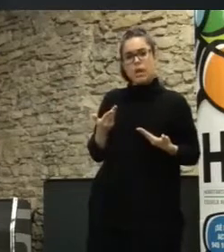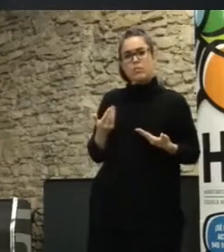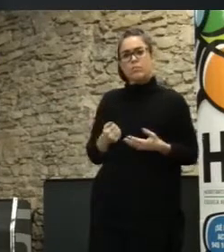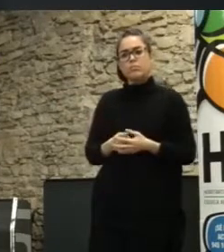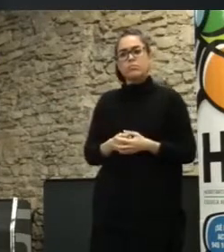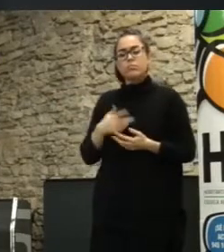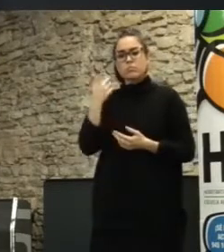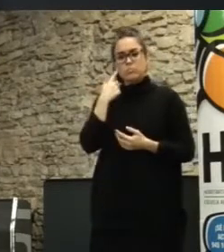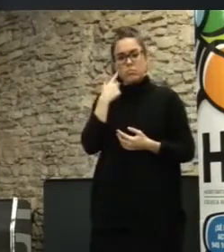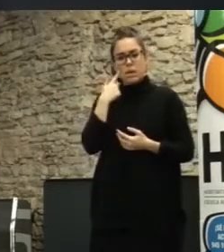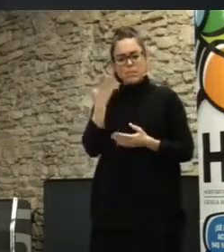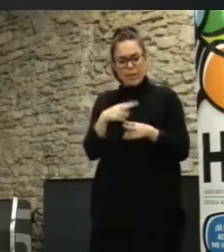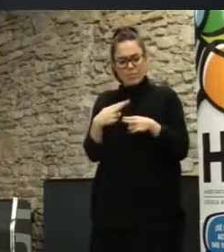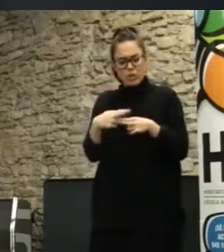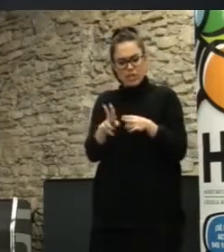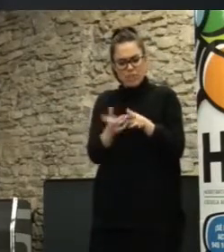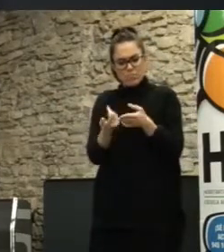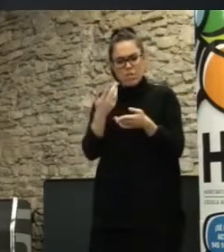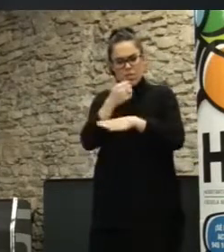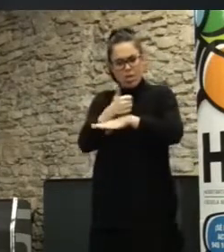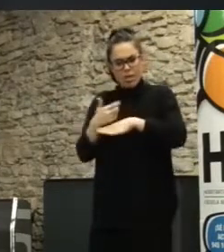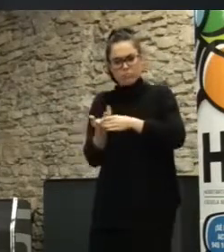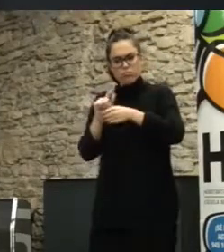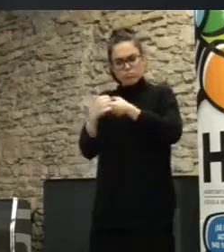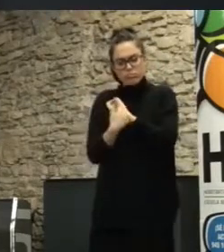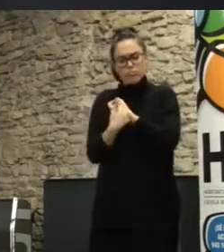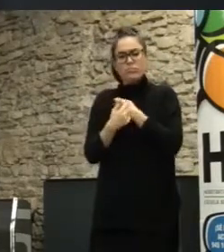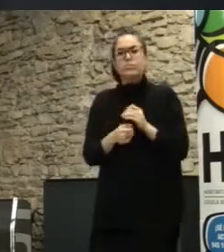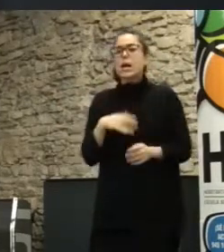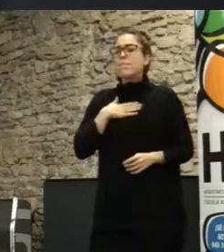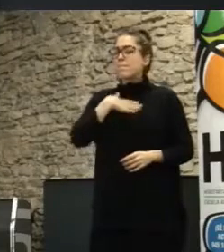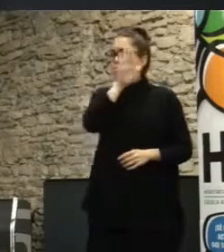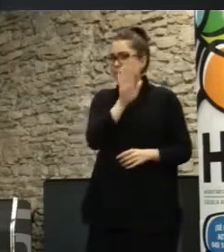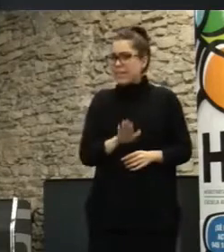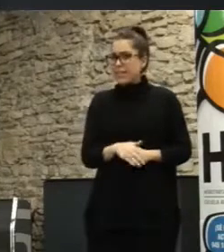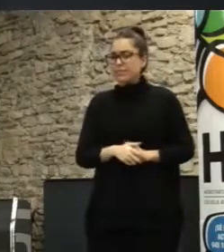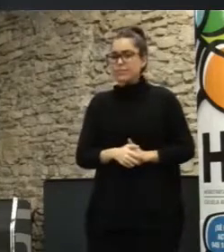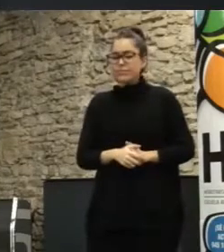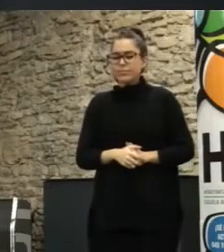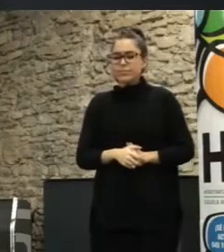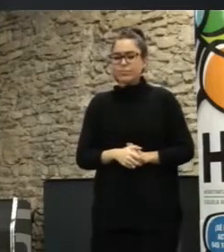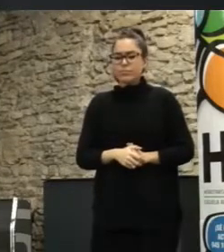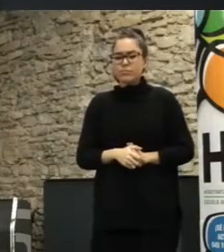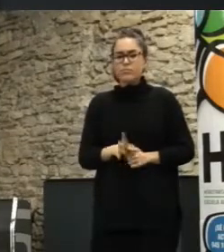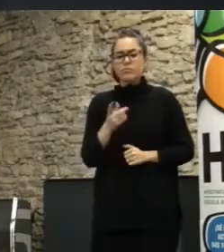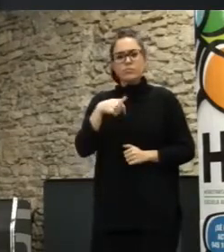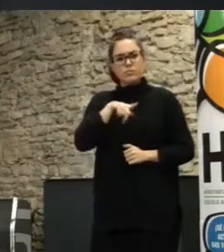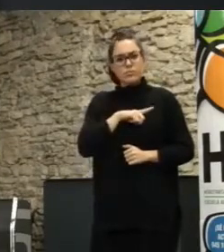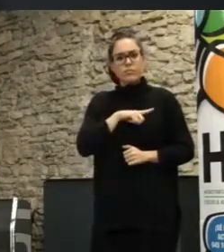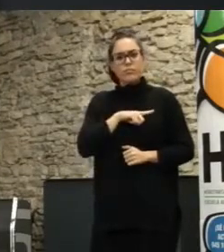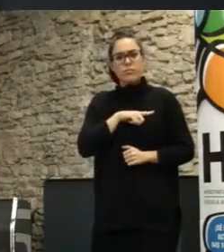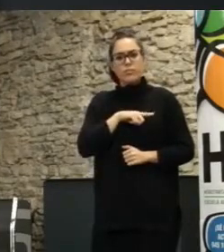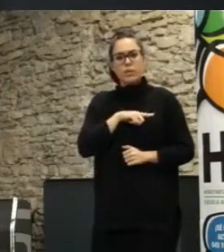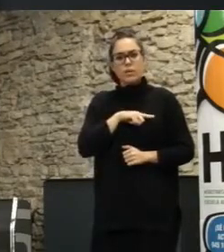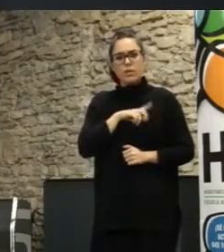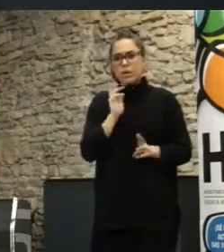en la política de la ciudad. Entonces, bueno, me parece que es un camino que lo veremos. En el País